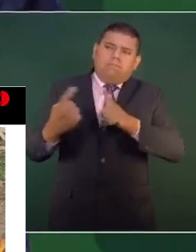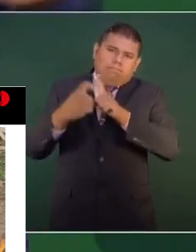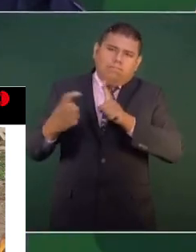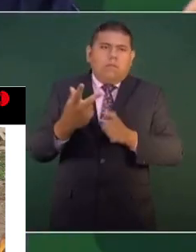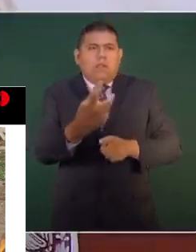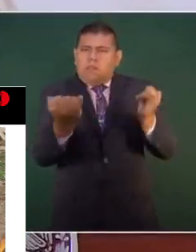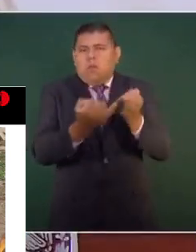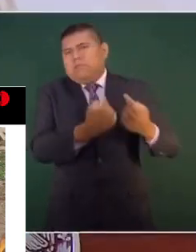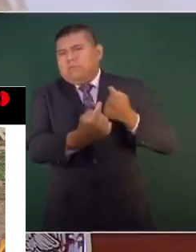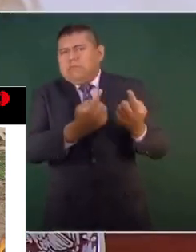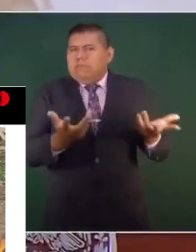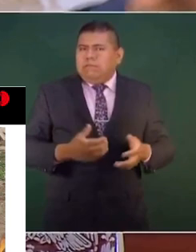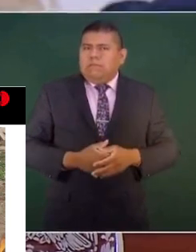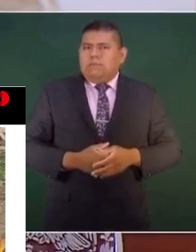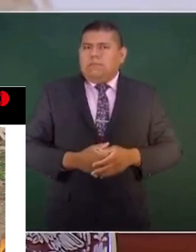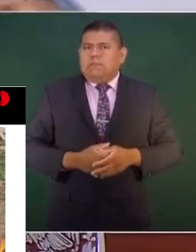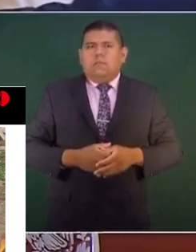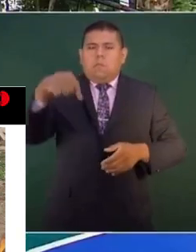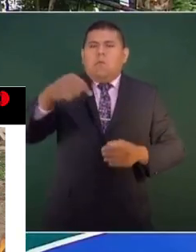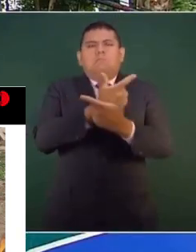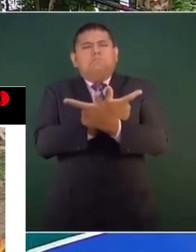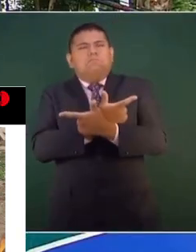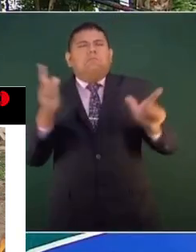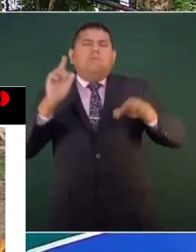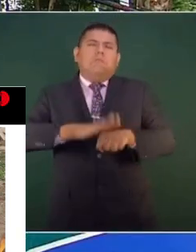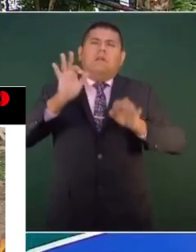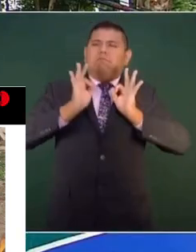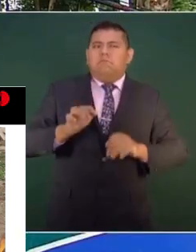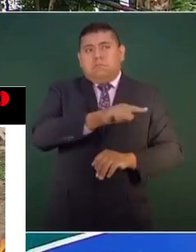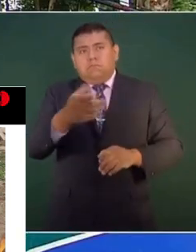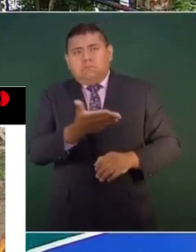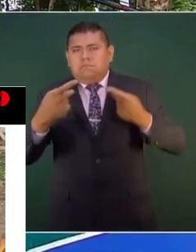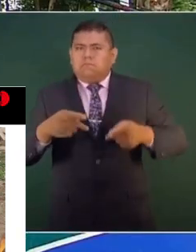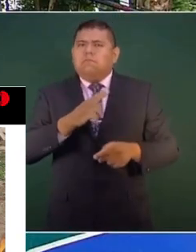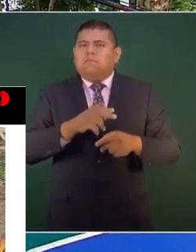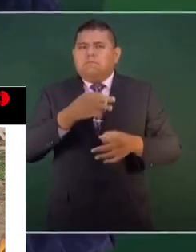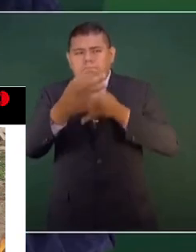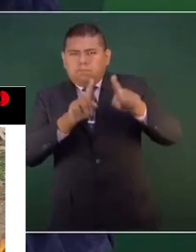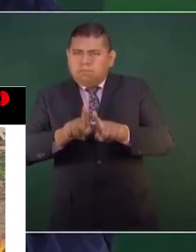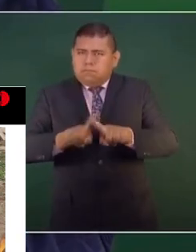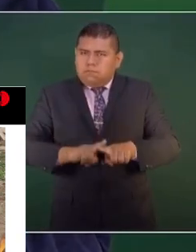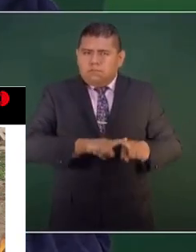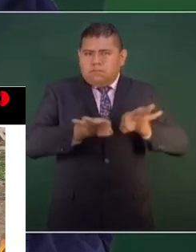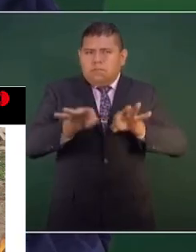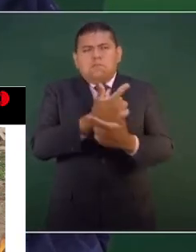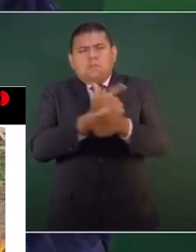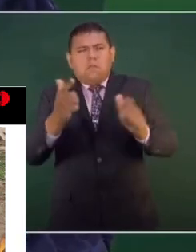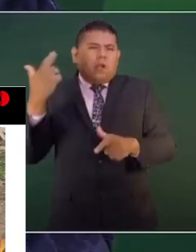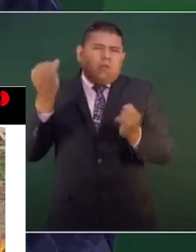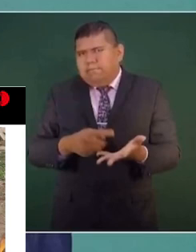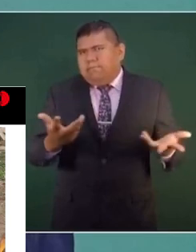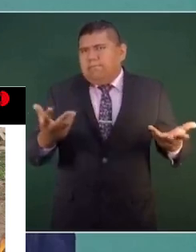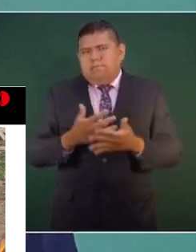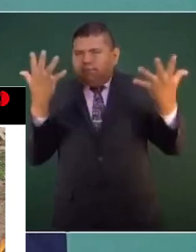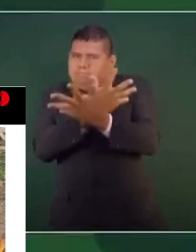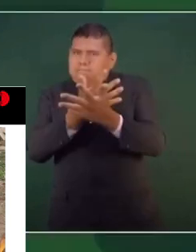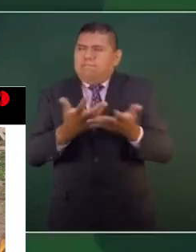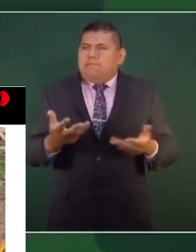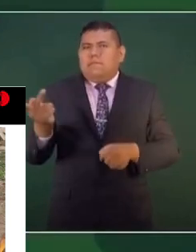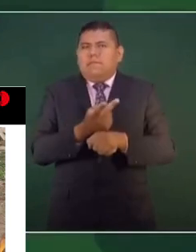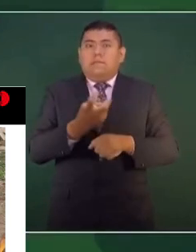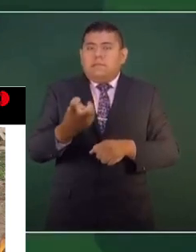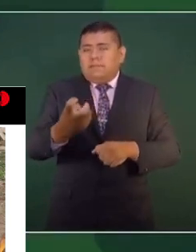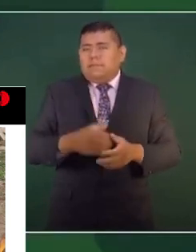La televisión lo mismo. Aquí son más libres. La prensa es más plural, la radio también. Entonces,